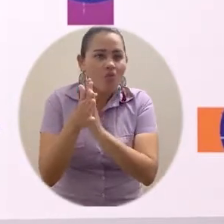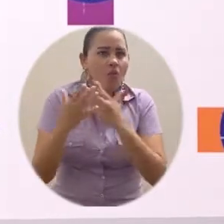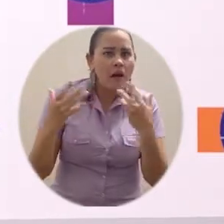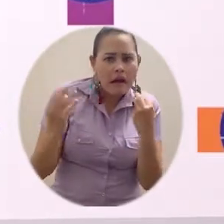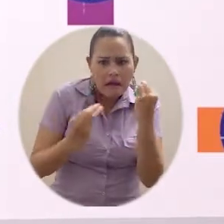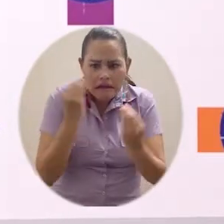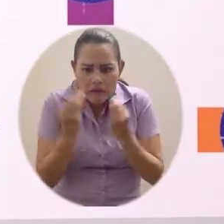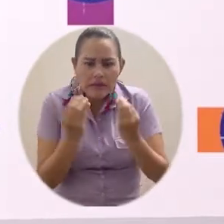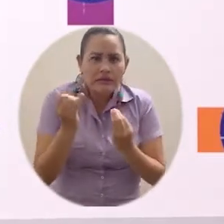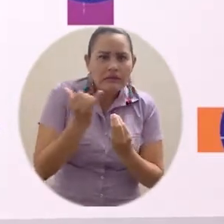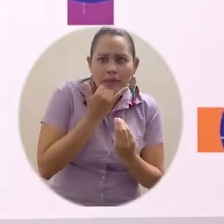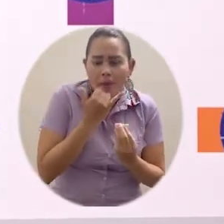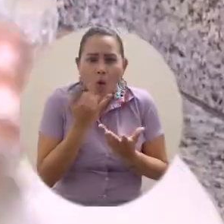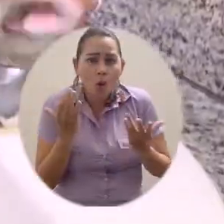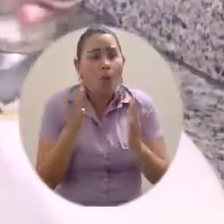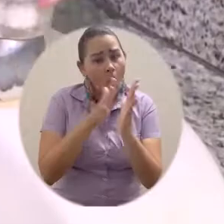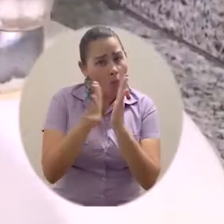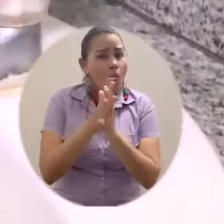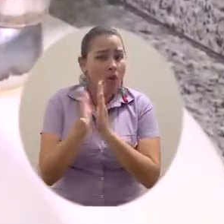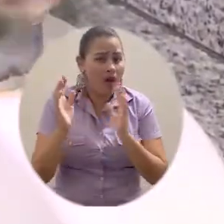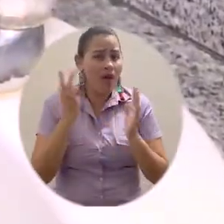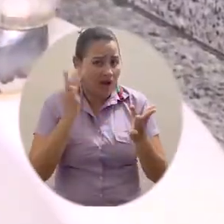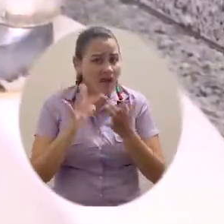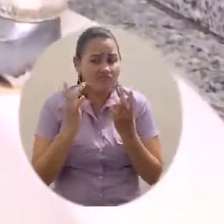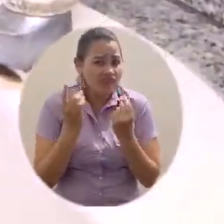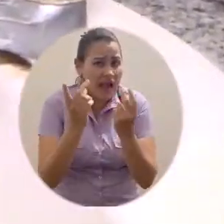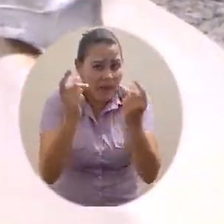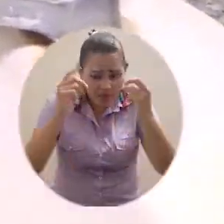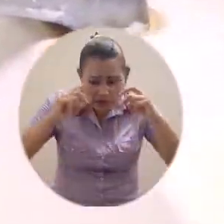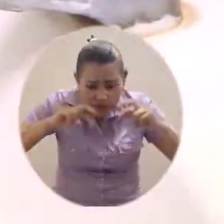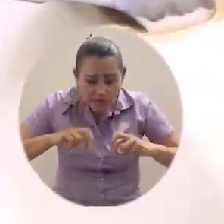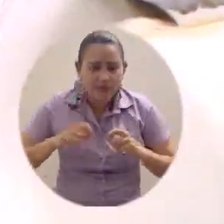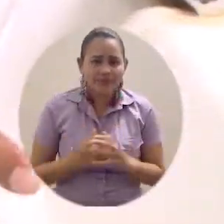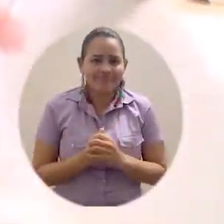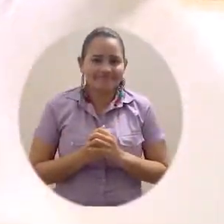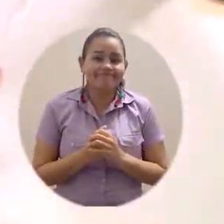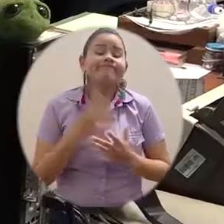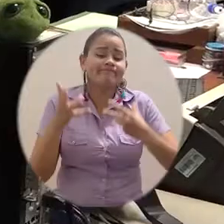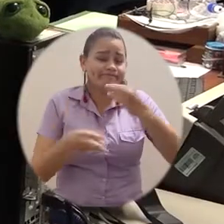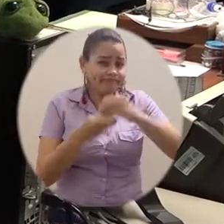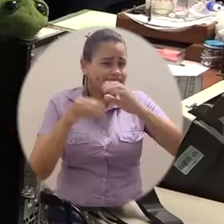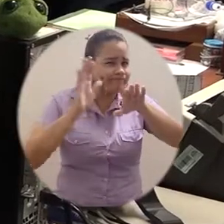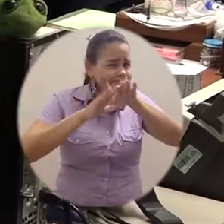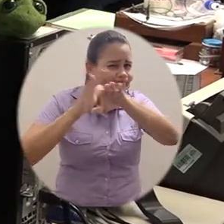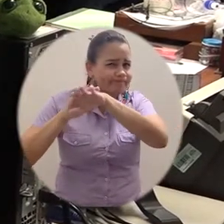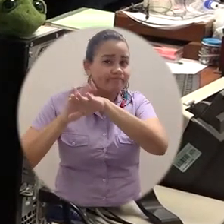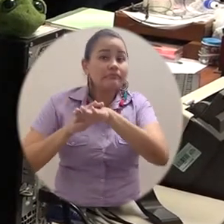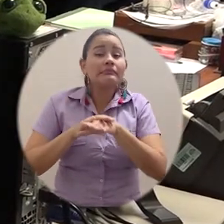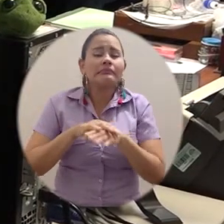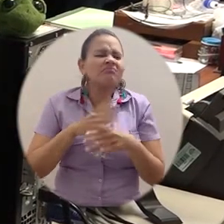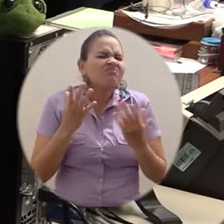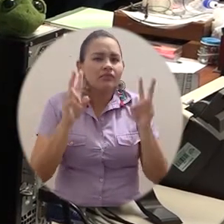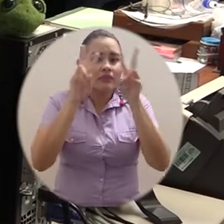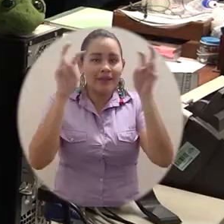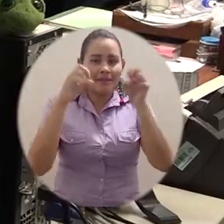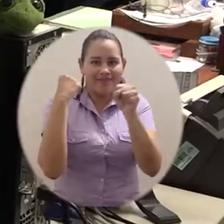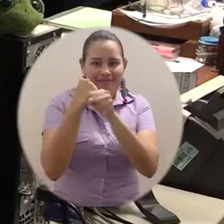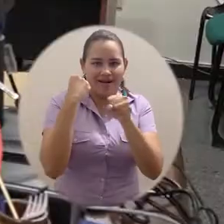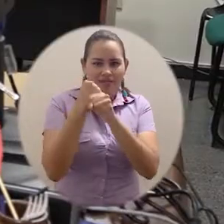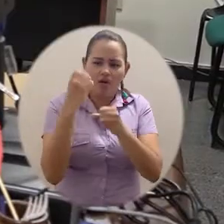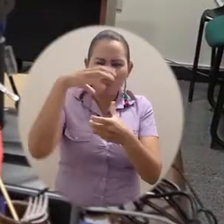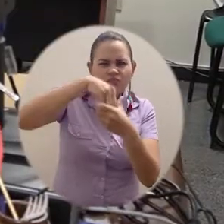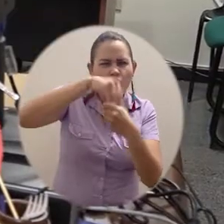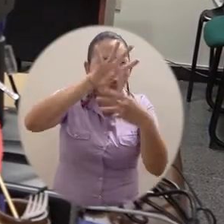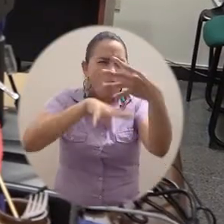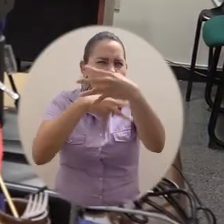que puedan ayudar a tomar decisiones prontas en esta situación tan complicada. Otra medida importante es el pico y placa laboral,